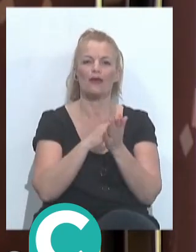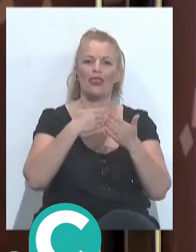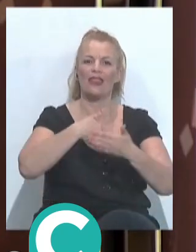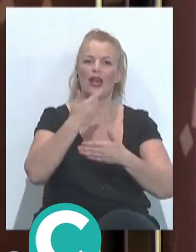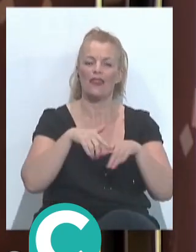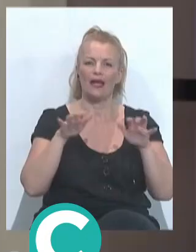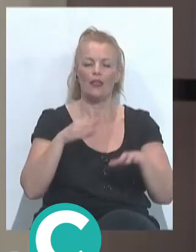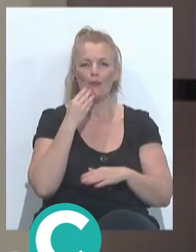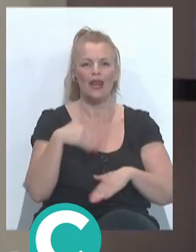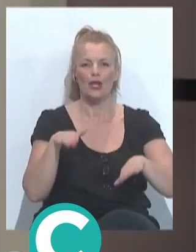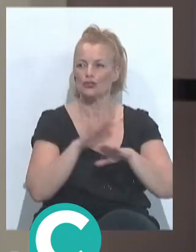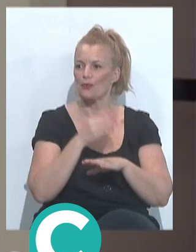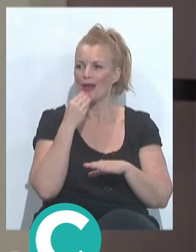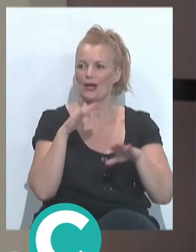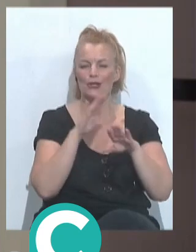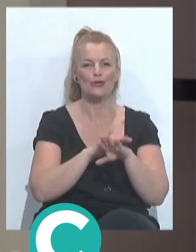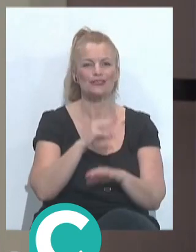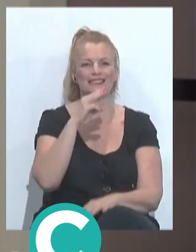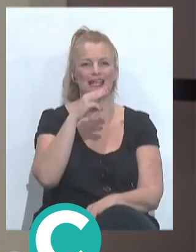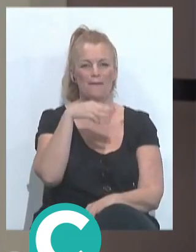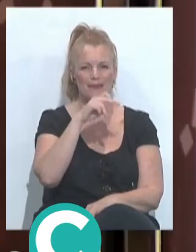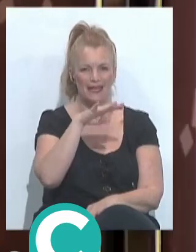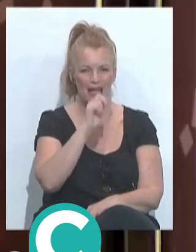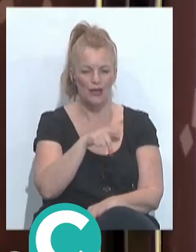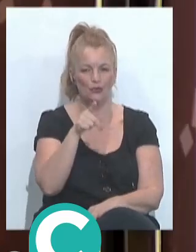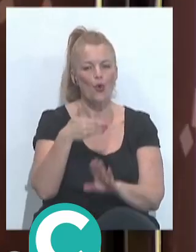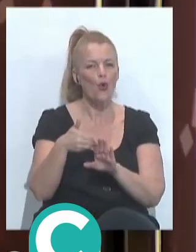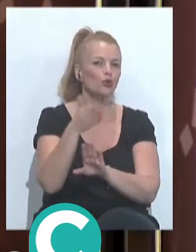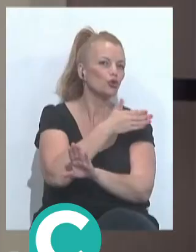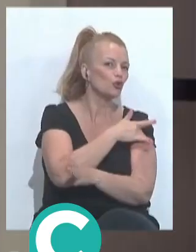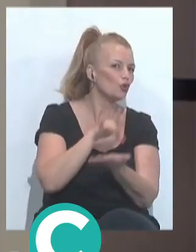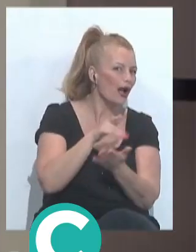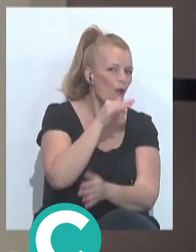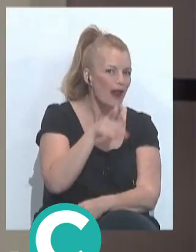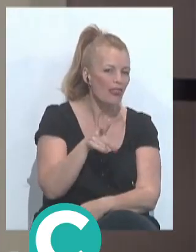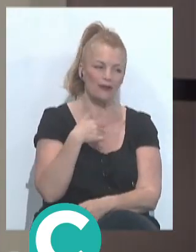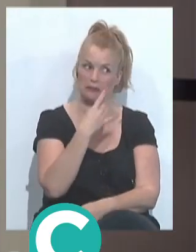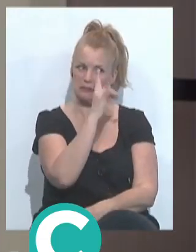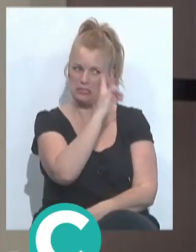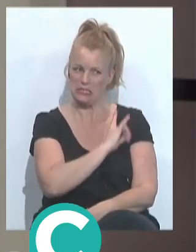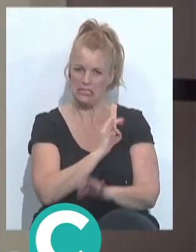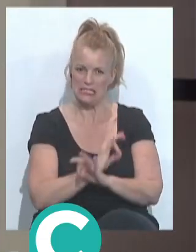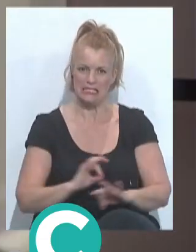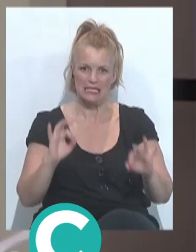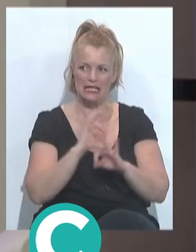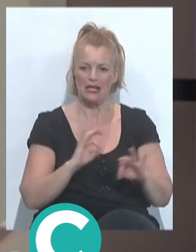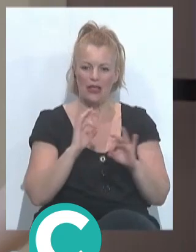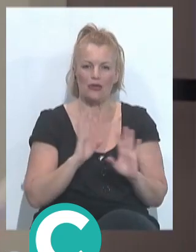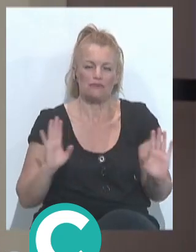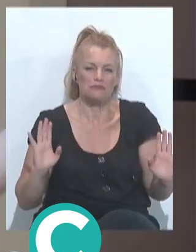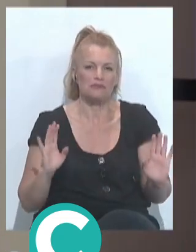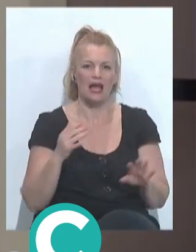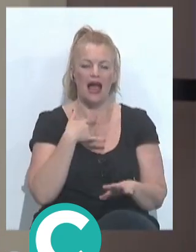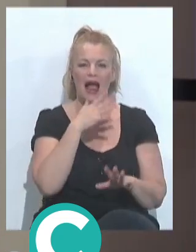diario de Cádiz, muy buenas noches. Buenas noches, Miriam. Tú no tienes pasado de jurado. De momento no me han llamado nunca, no he dado pie tampoco a eso porque